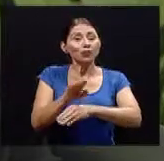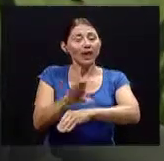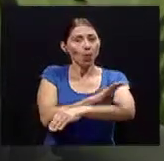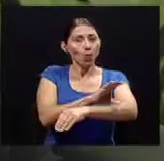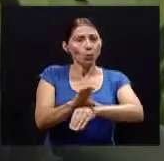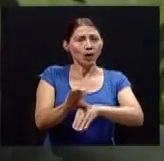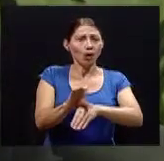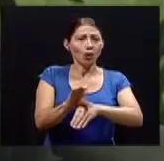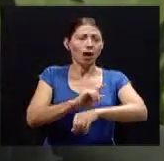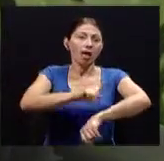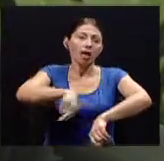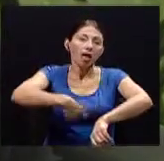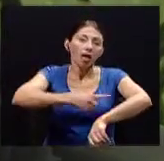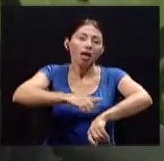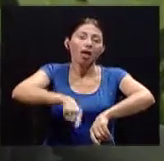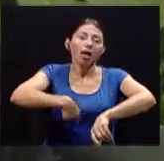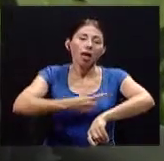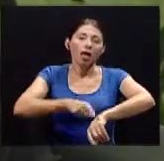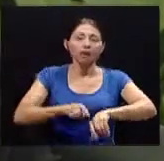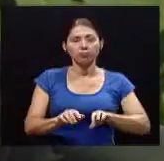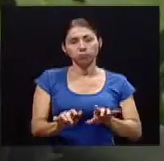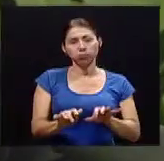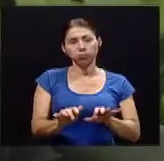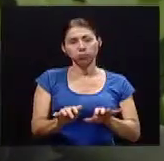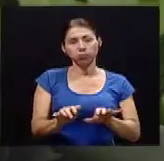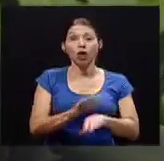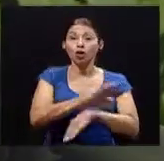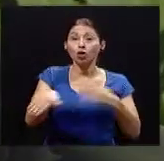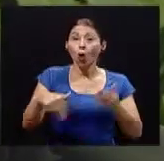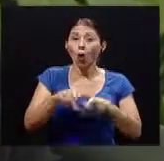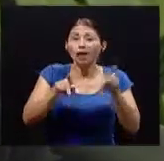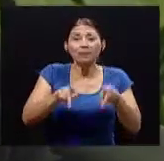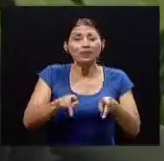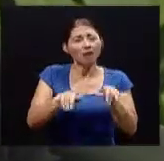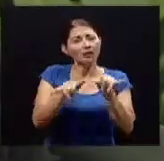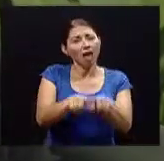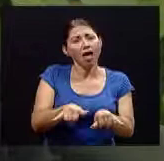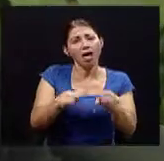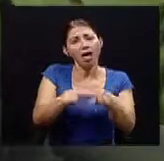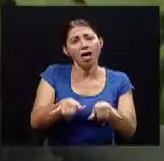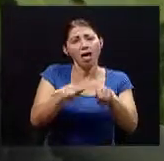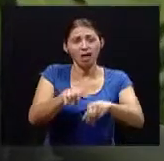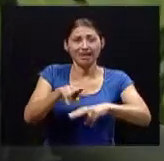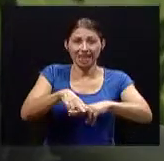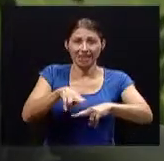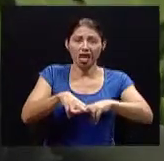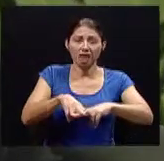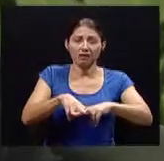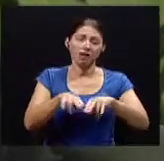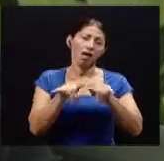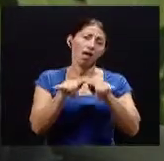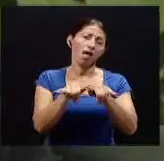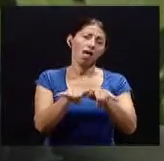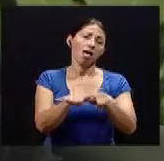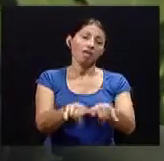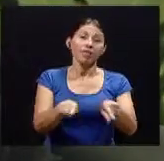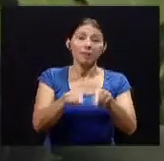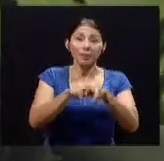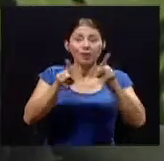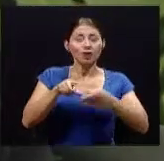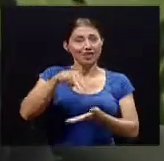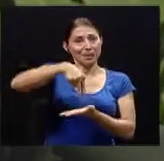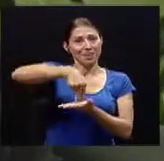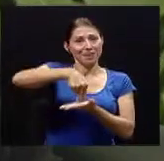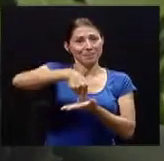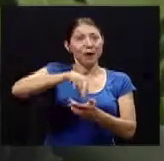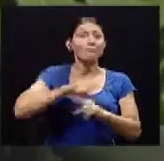que están de pie pero la posición sentada cobra más a la espalda incluso que la posición de pie las lesiones de